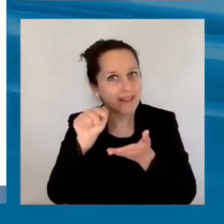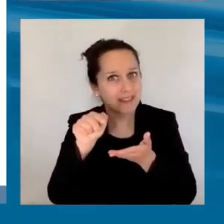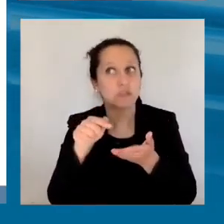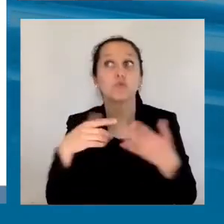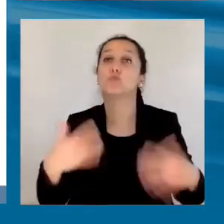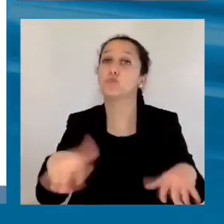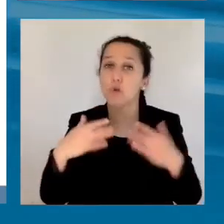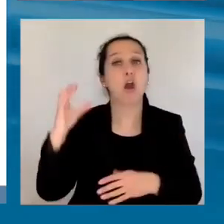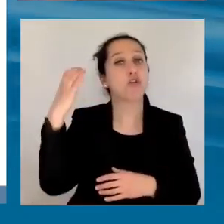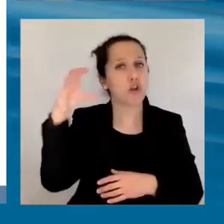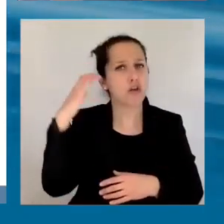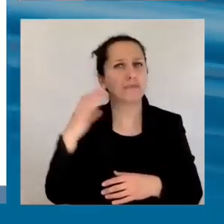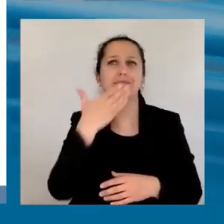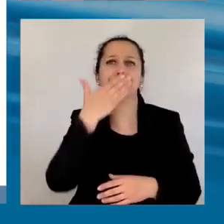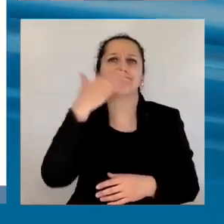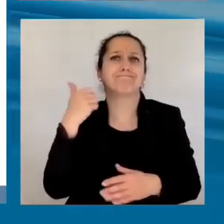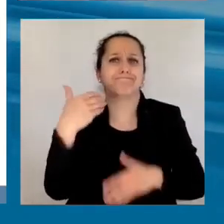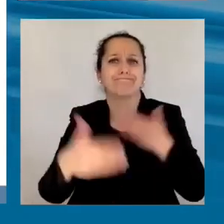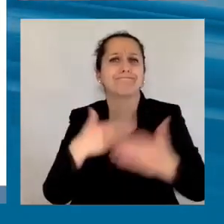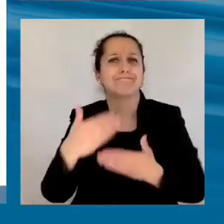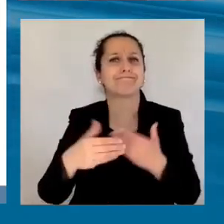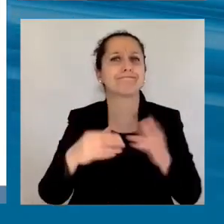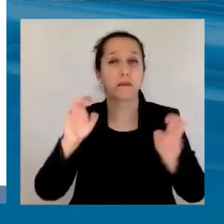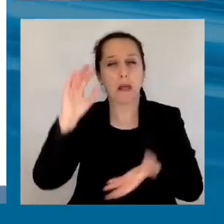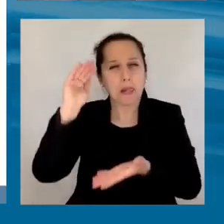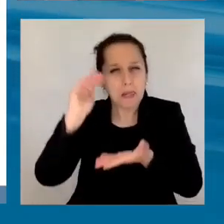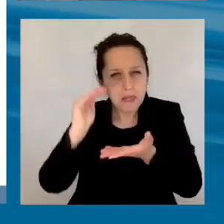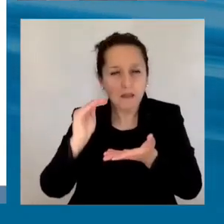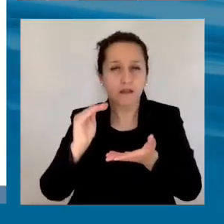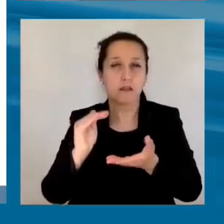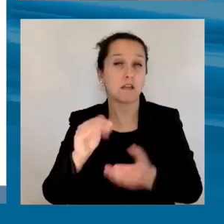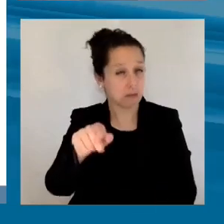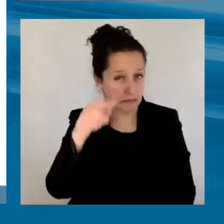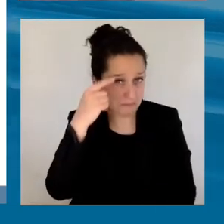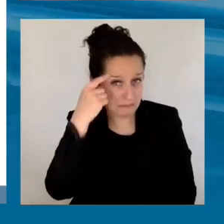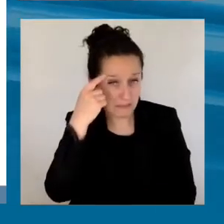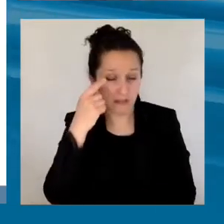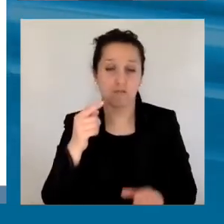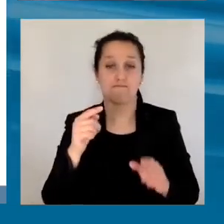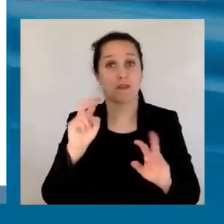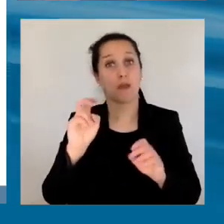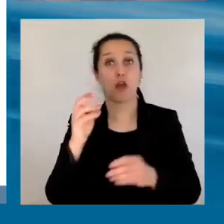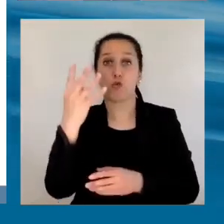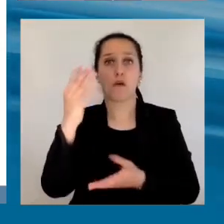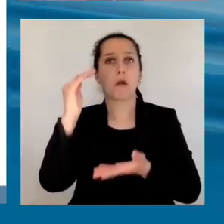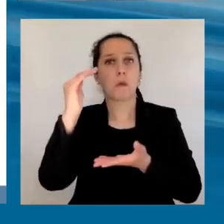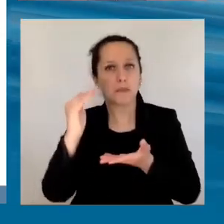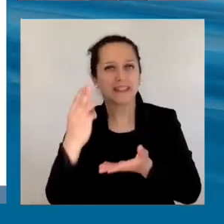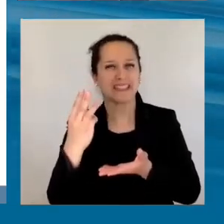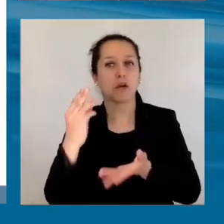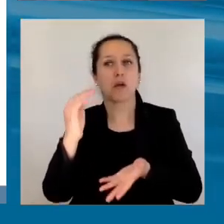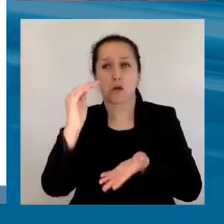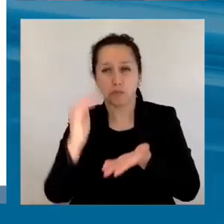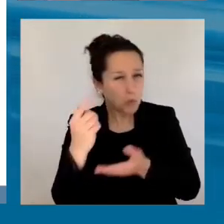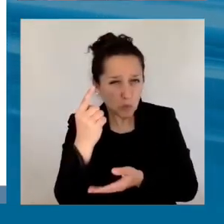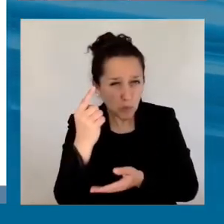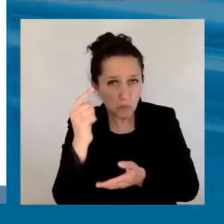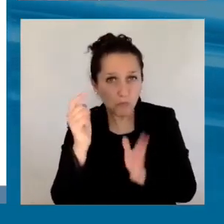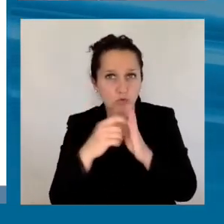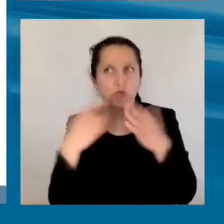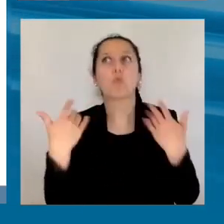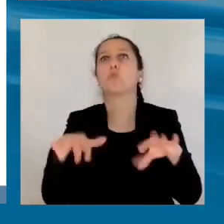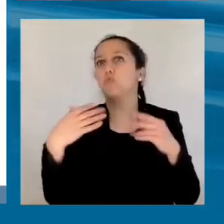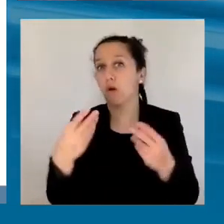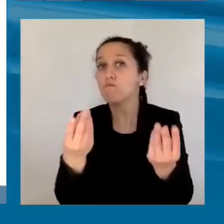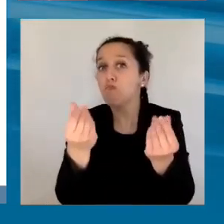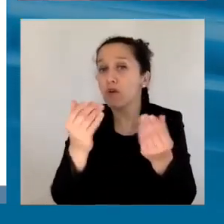grande, cuando hablamos de uno que puede sonar muy poco o dos, es una gran cantidad de dinero. Así que ese alto servicio del